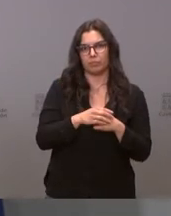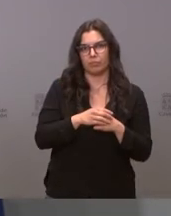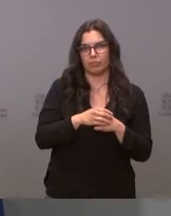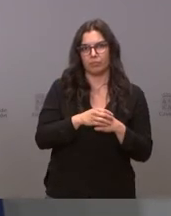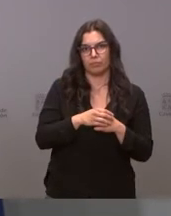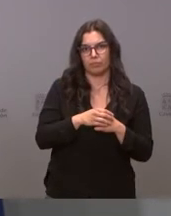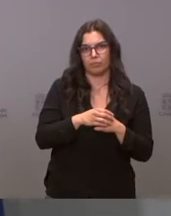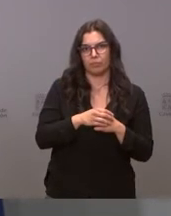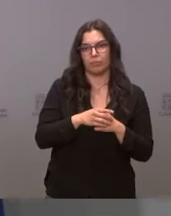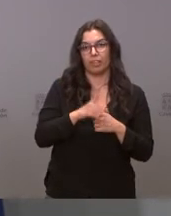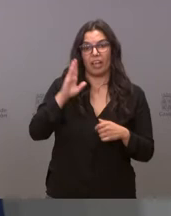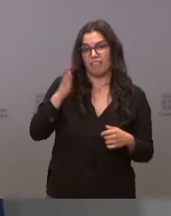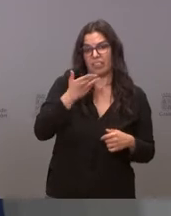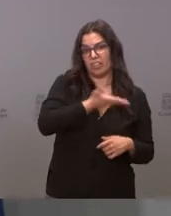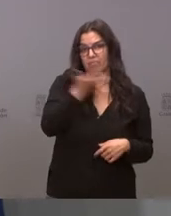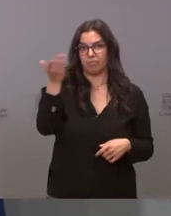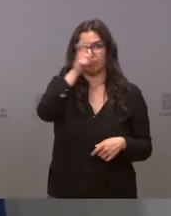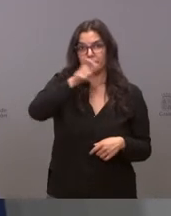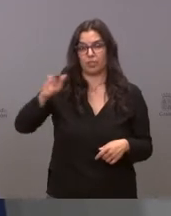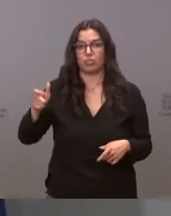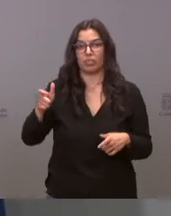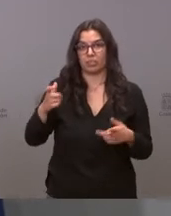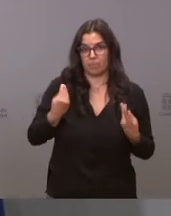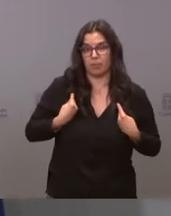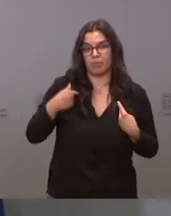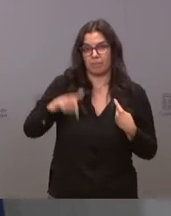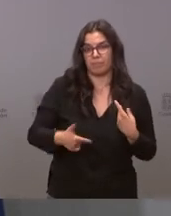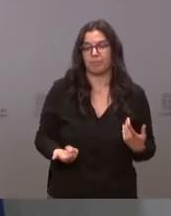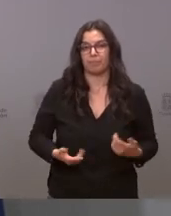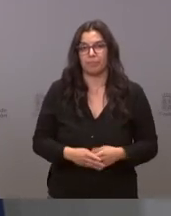y que van a perjudicar a los ciudadanos de esta comunidad